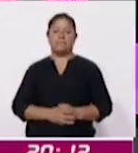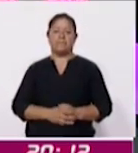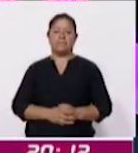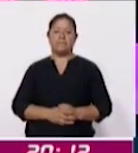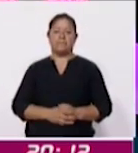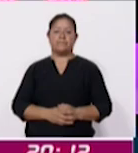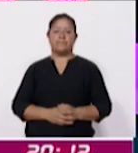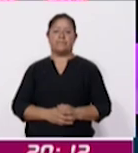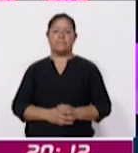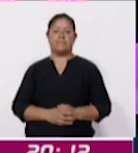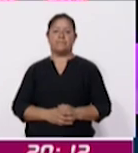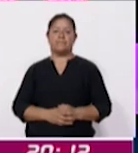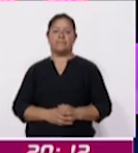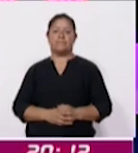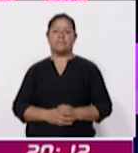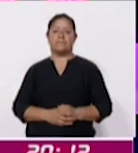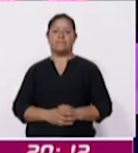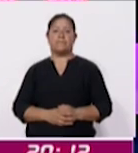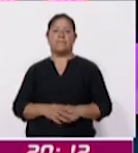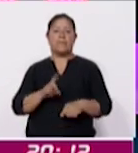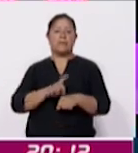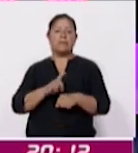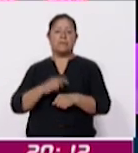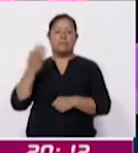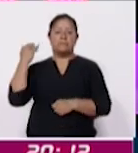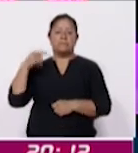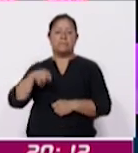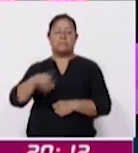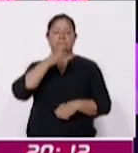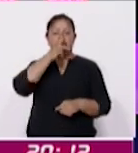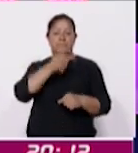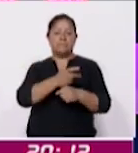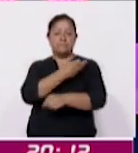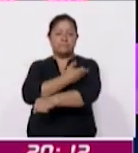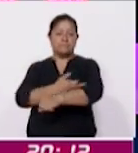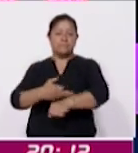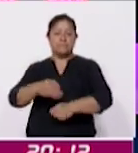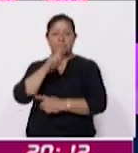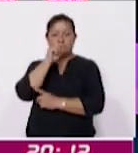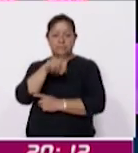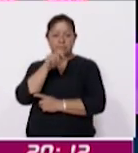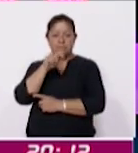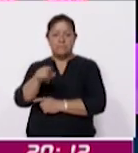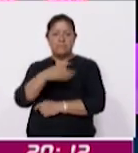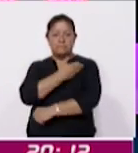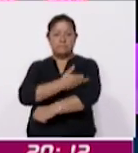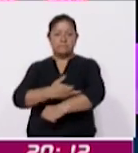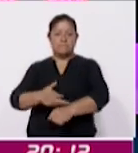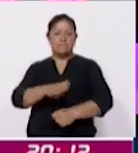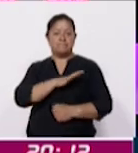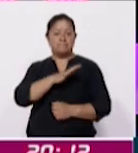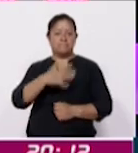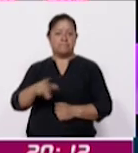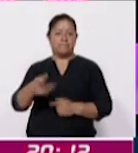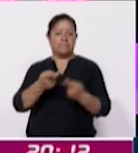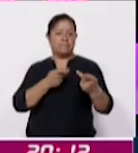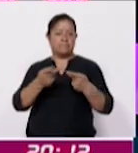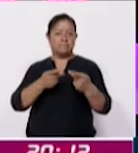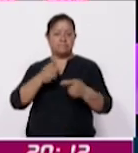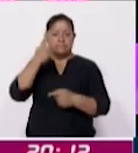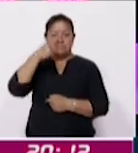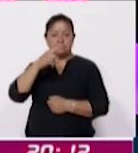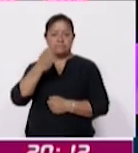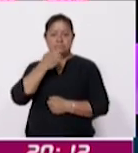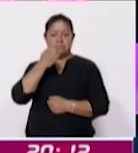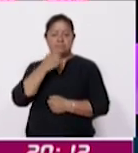Y durante los últimos días los padres de familia, así como la familia en general, se preparan para el regreso a